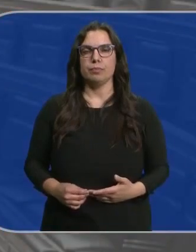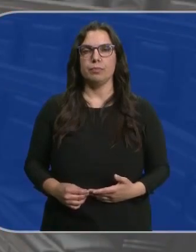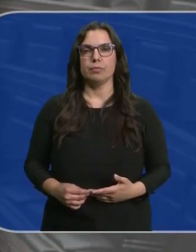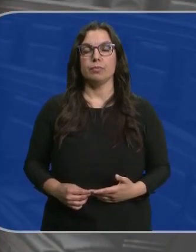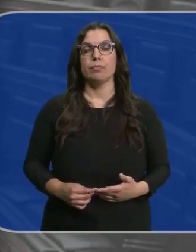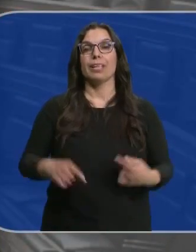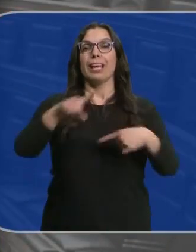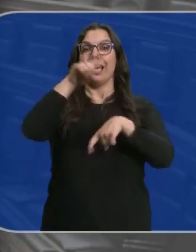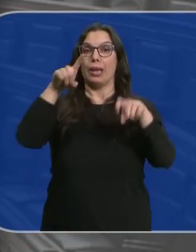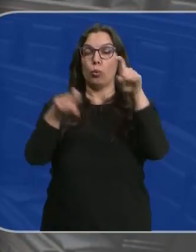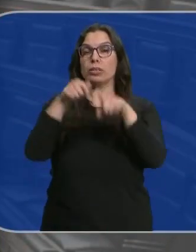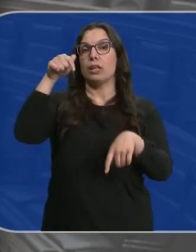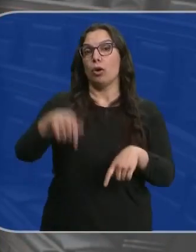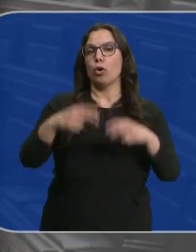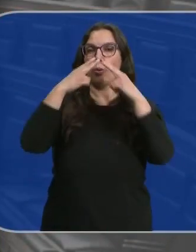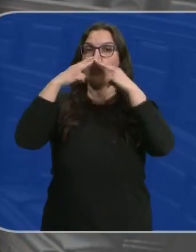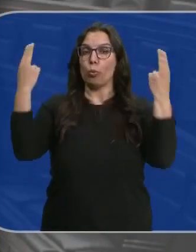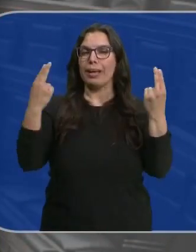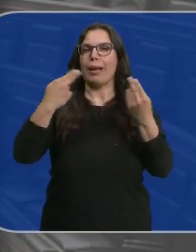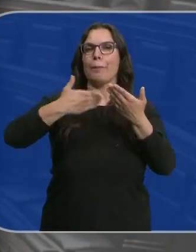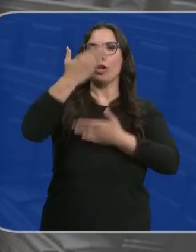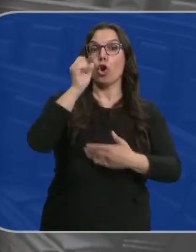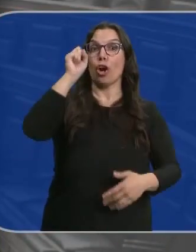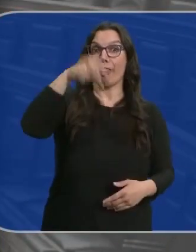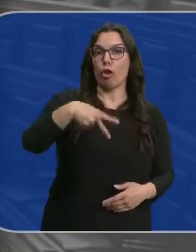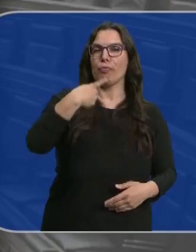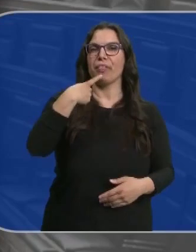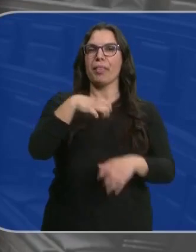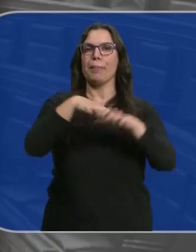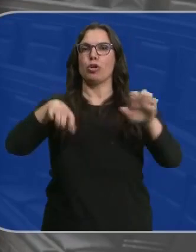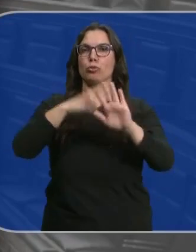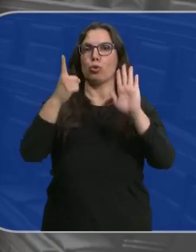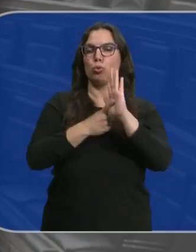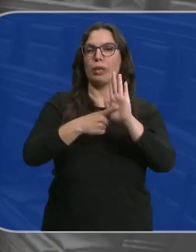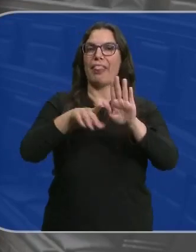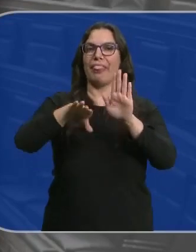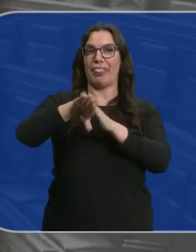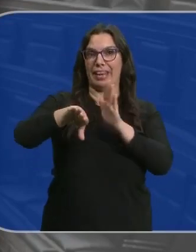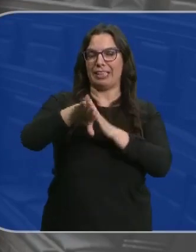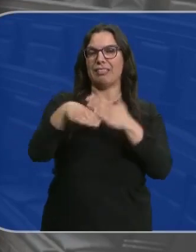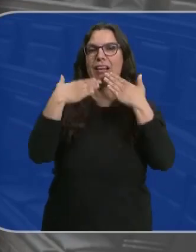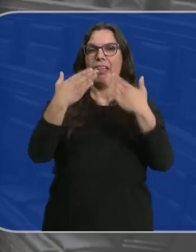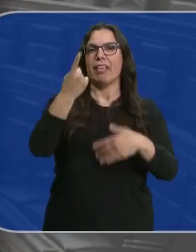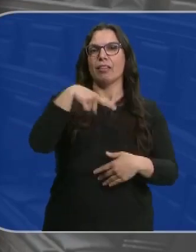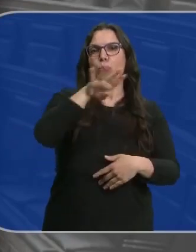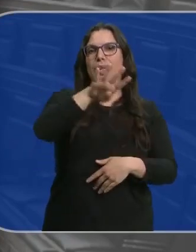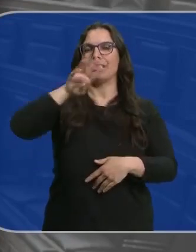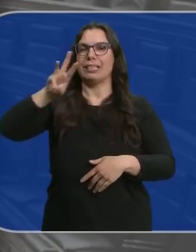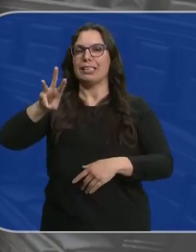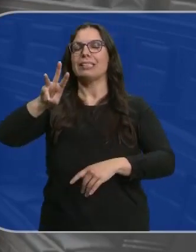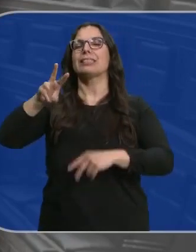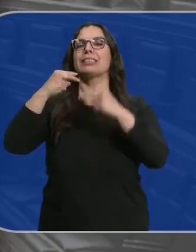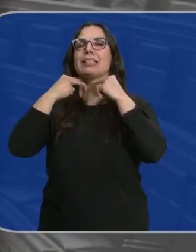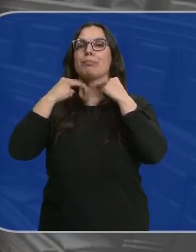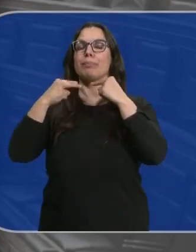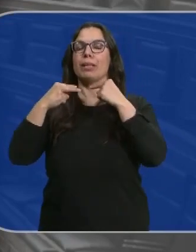Una encuesta publicada hoy por el diario La Razón le concede mayoría absoluta a la derecha. Gracias a los 143 escaños del PP y a los